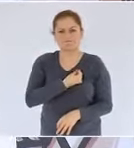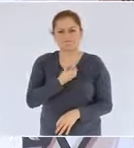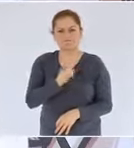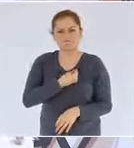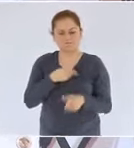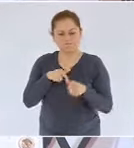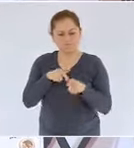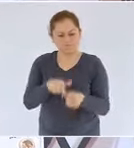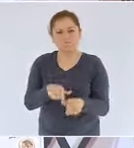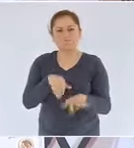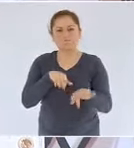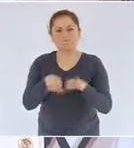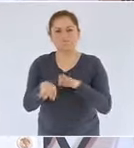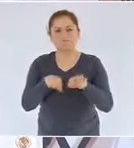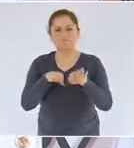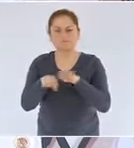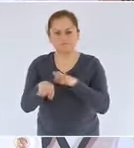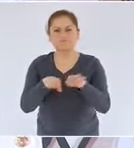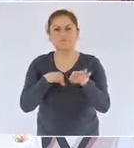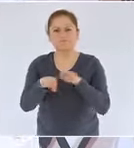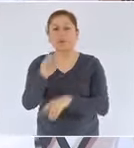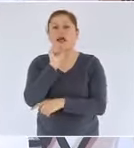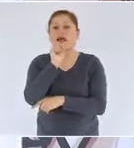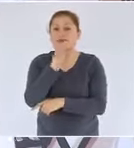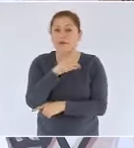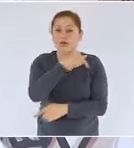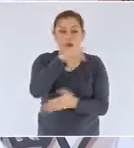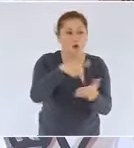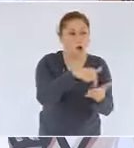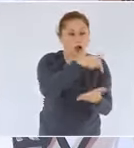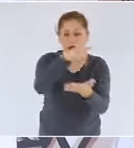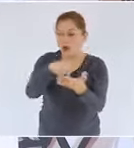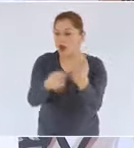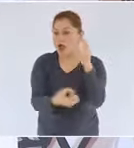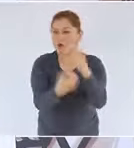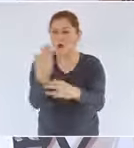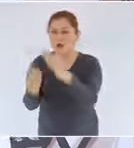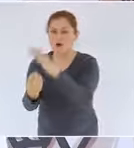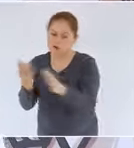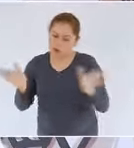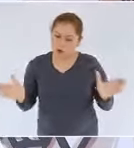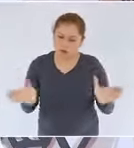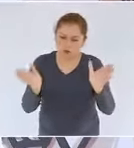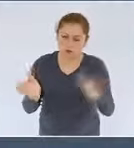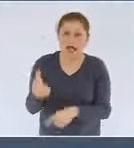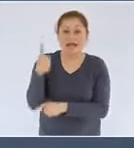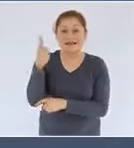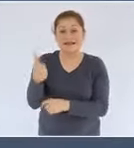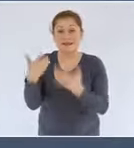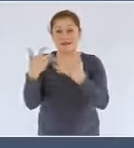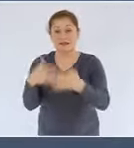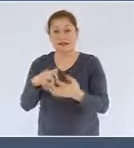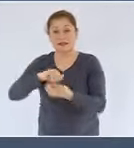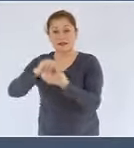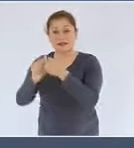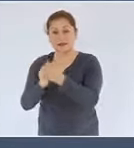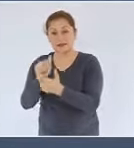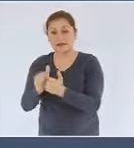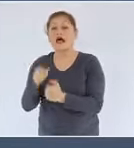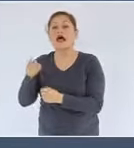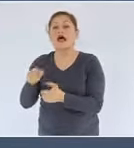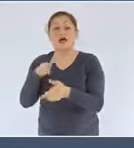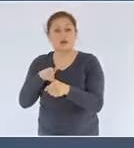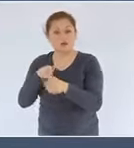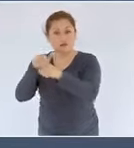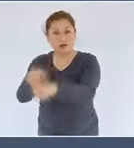Se mantuvo el desarrollo de sus nuevos campos, la rehabilitación de sus seis refinerías, la construcción de la